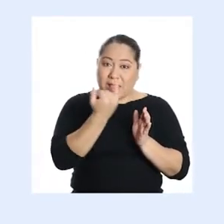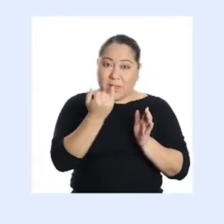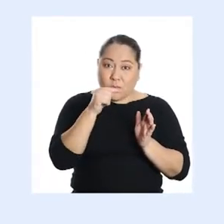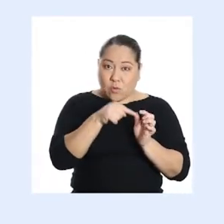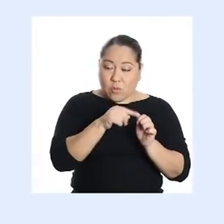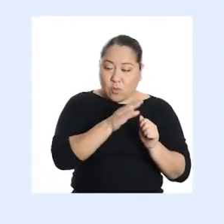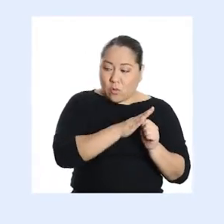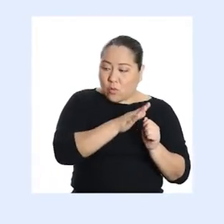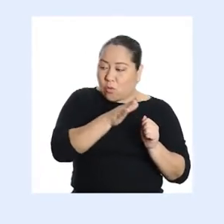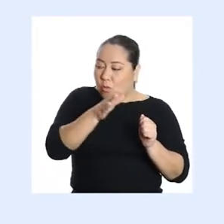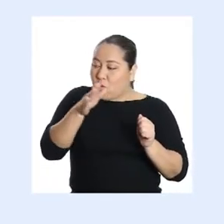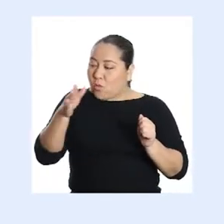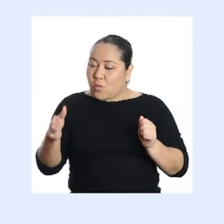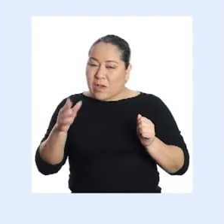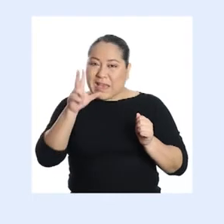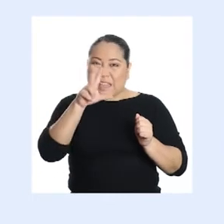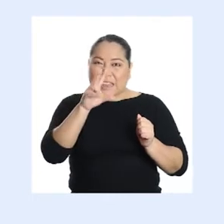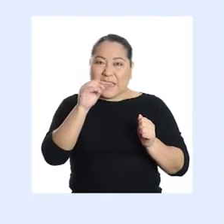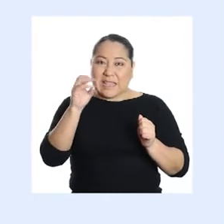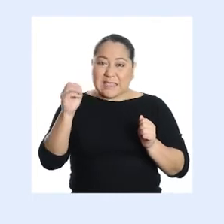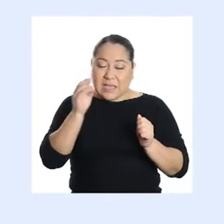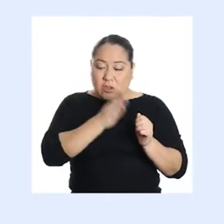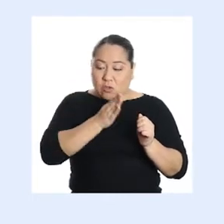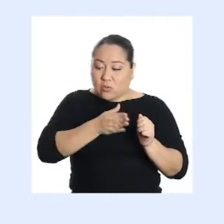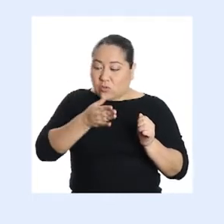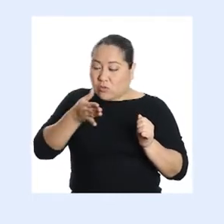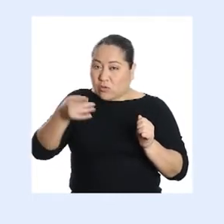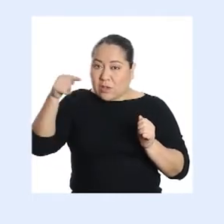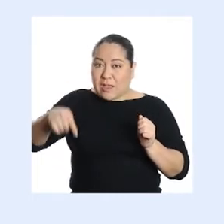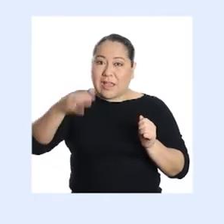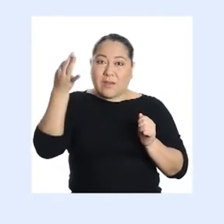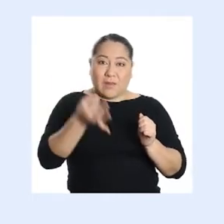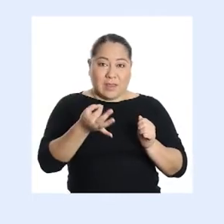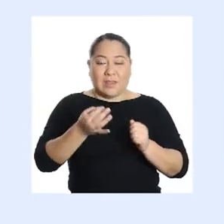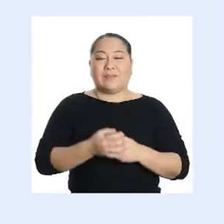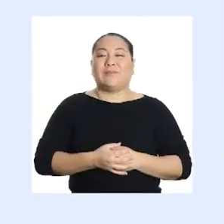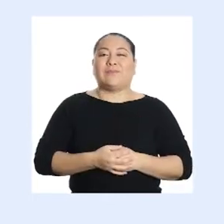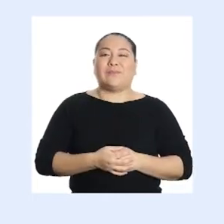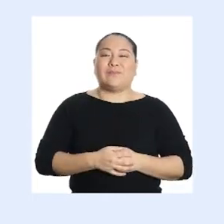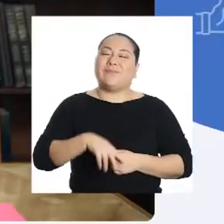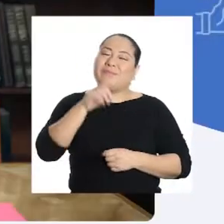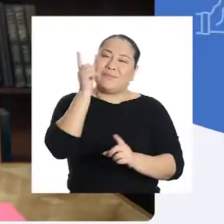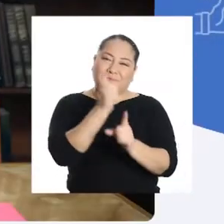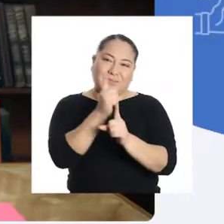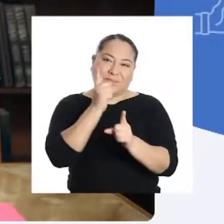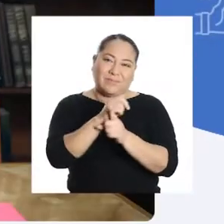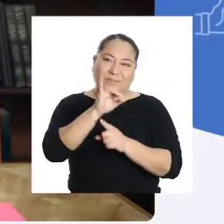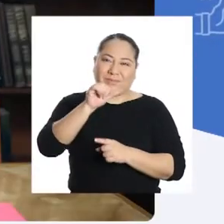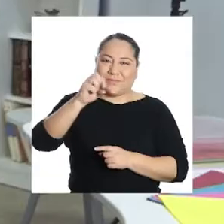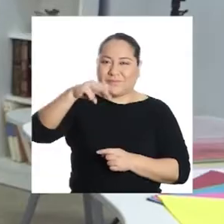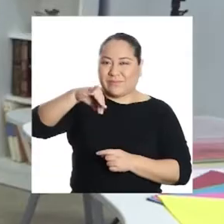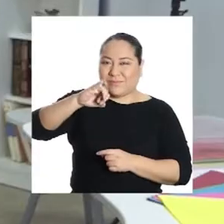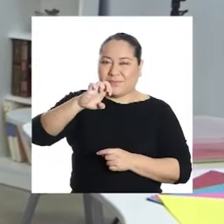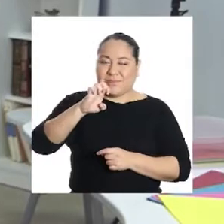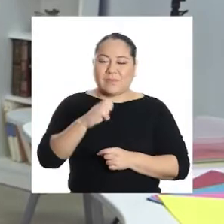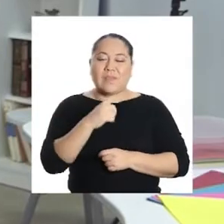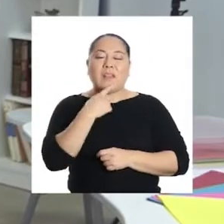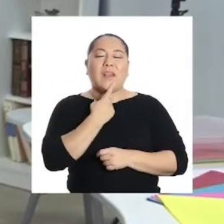el dibujo equivale a un segmento de 300 unidades en la realidad. Así es, Yamile.